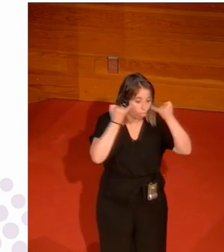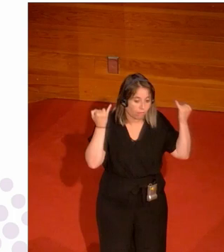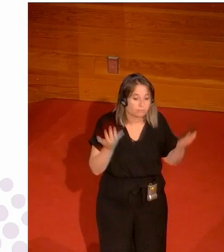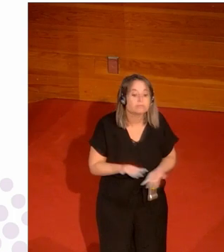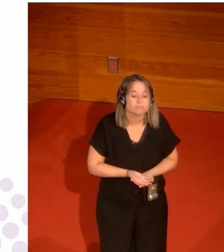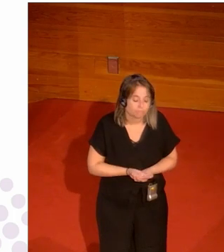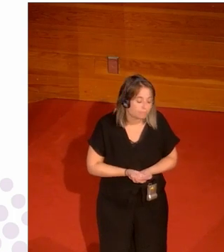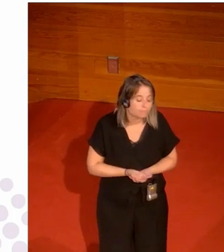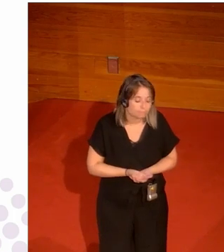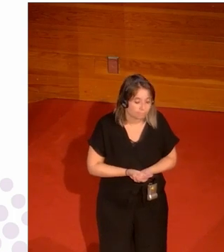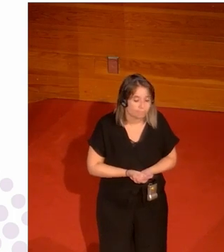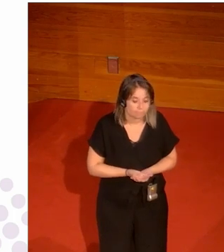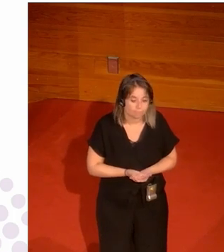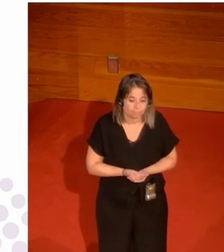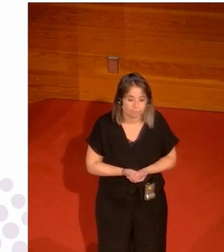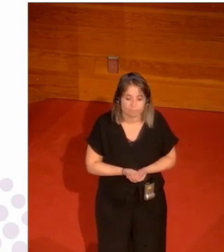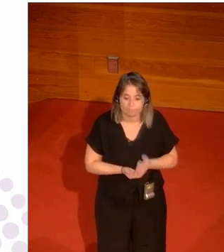pasa inadvertido por completo